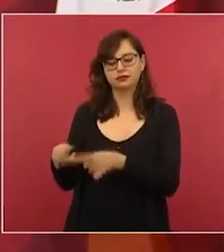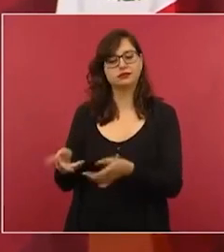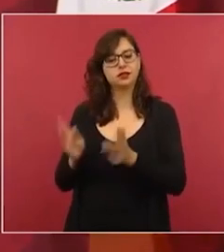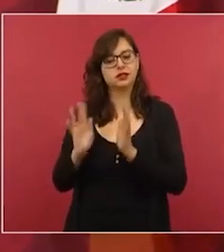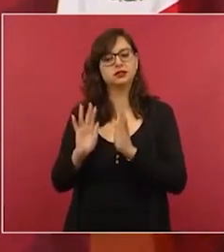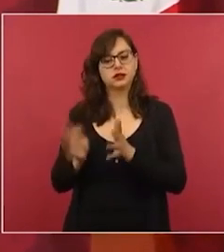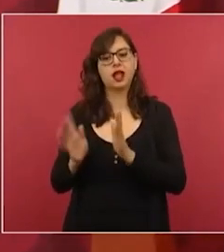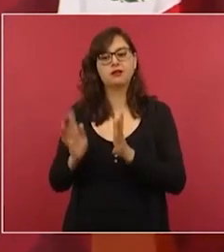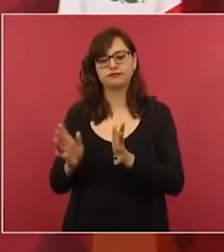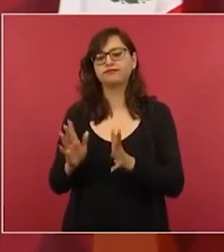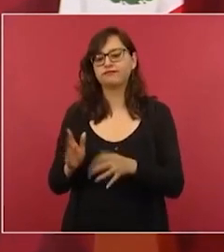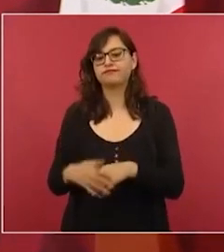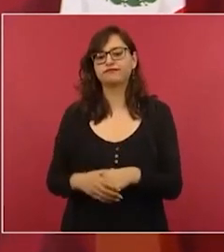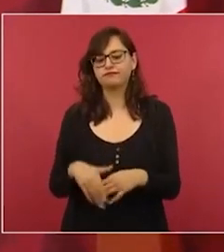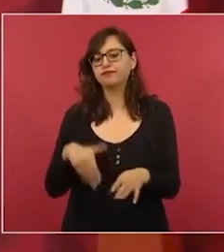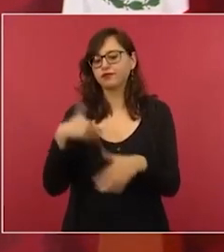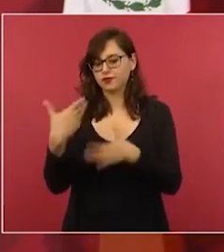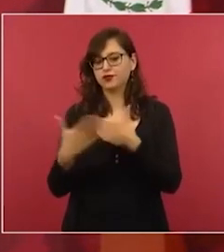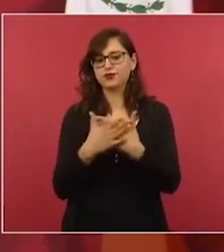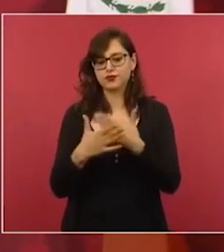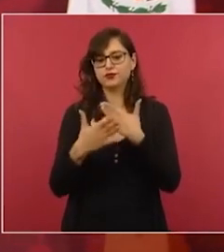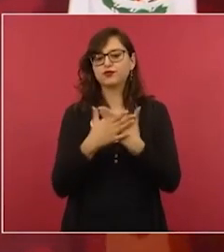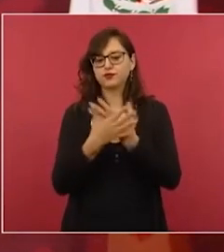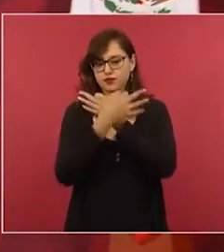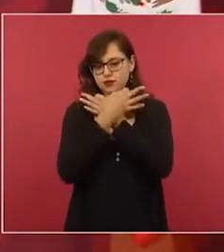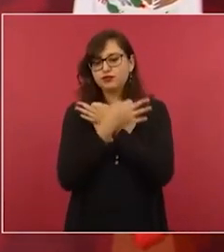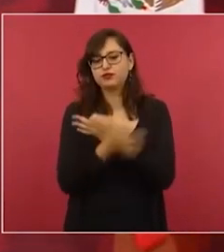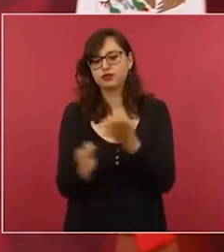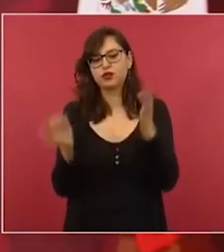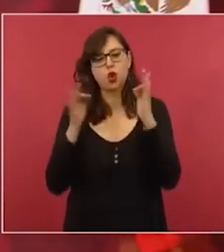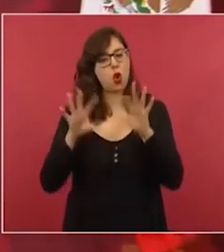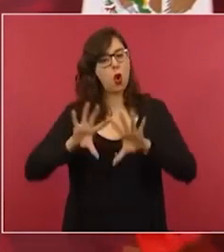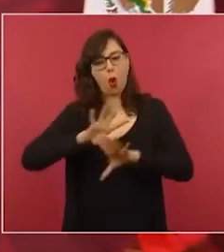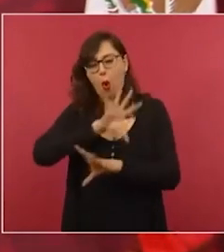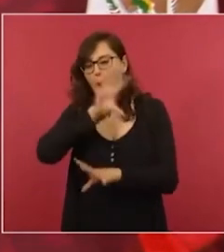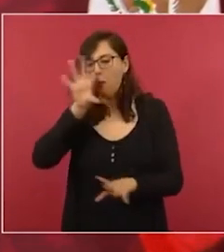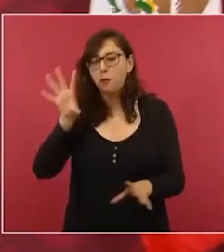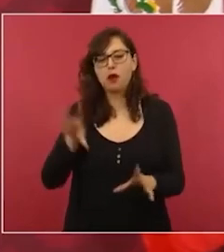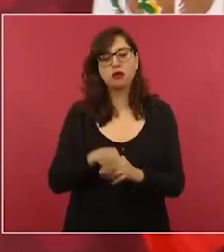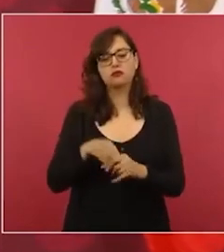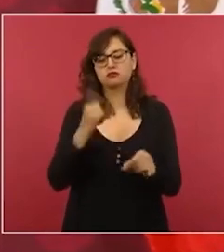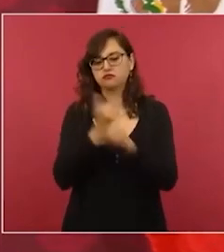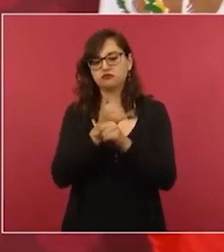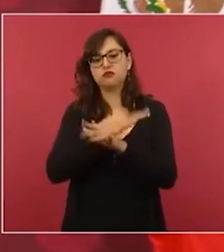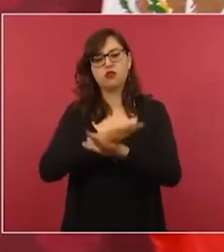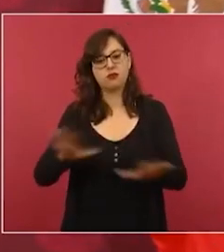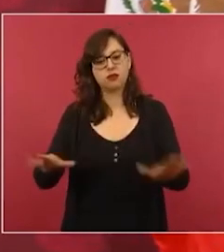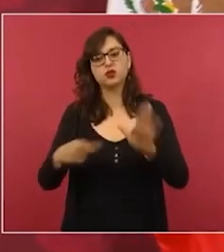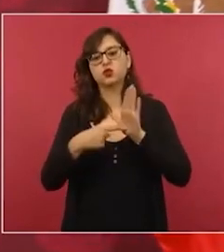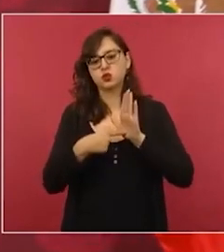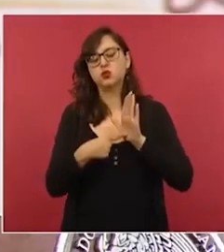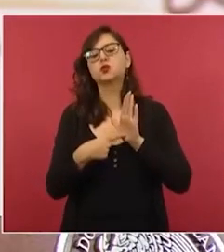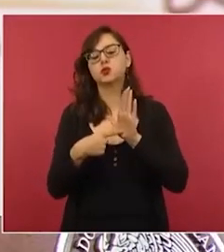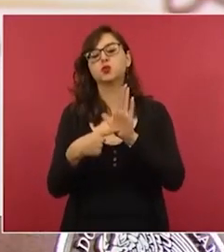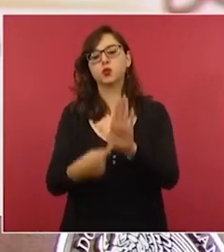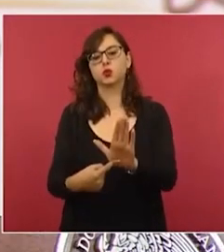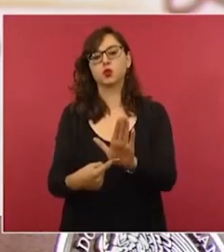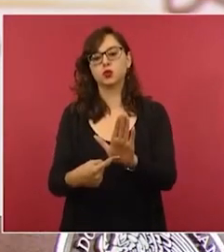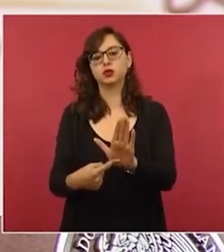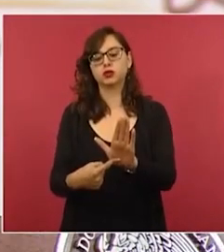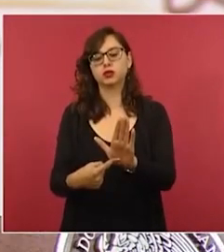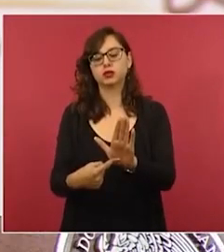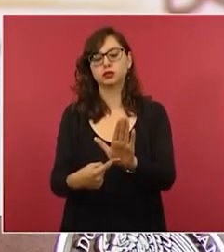vamos a que se conozca todo sobre este